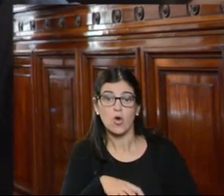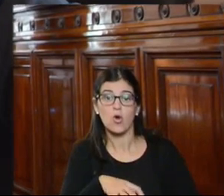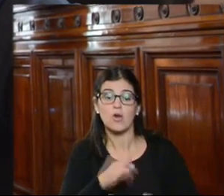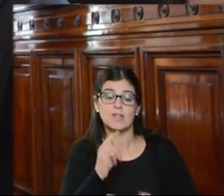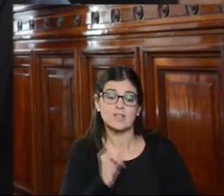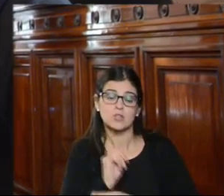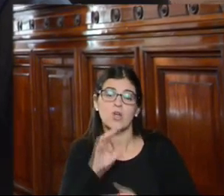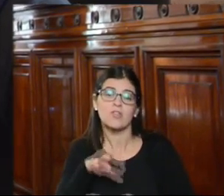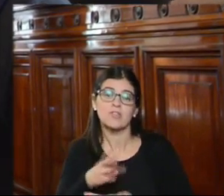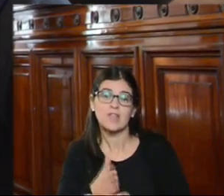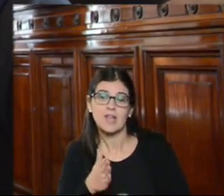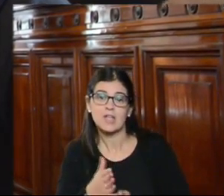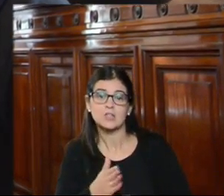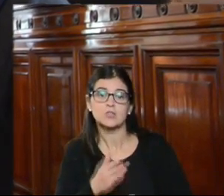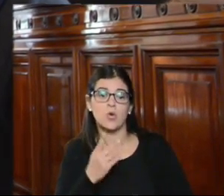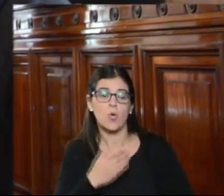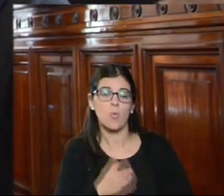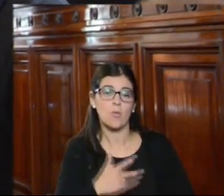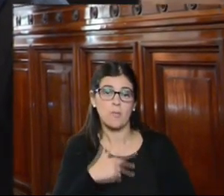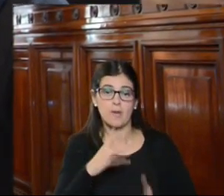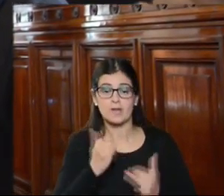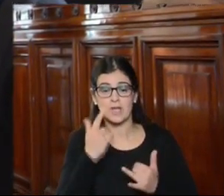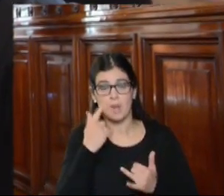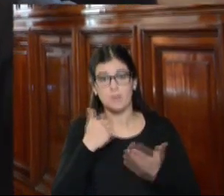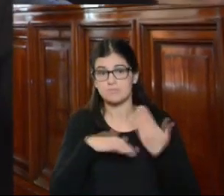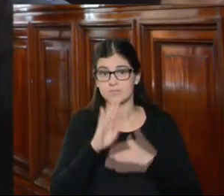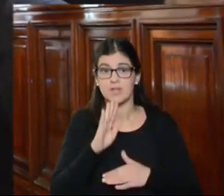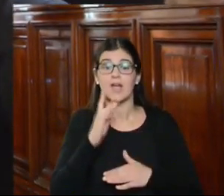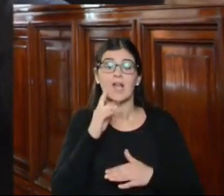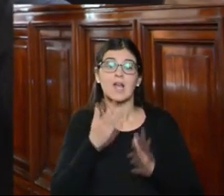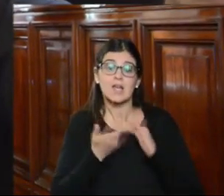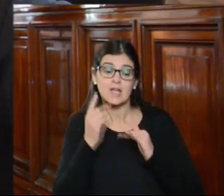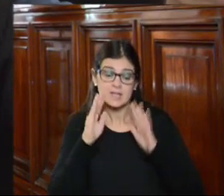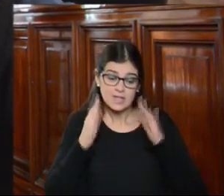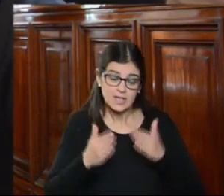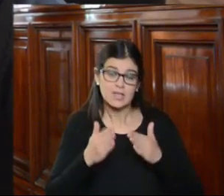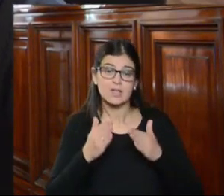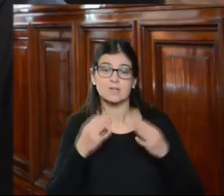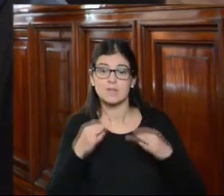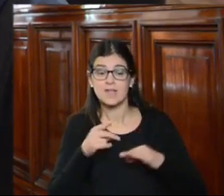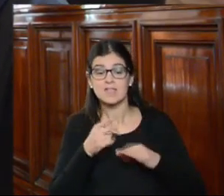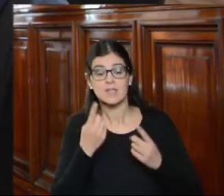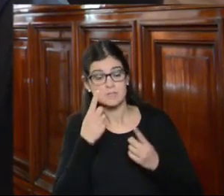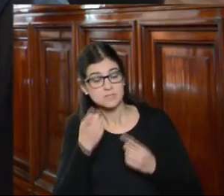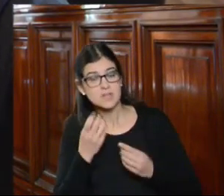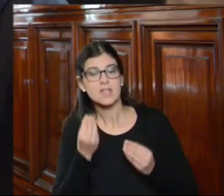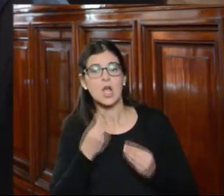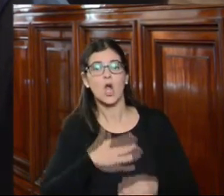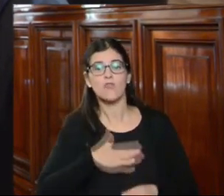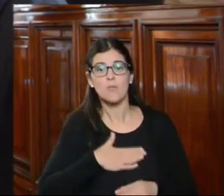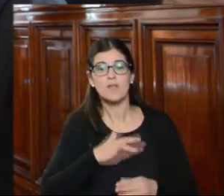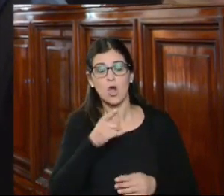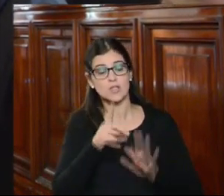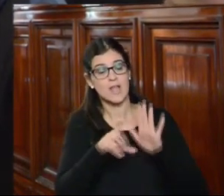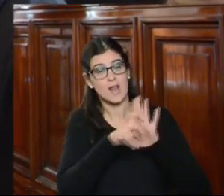la institución de derechos humanos haya desbordado las que a él le corresponden o sea las competencias que a él le concierne en conformidad con